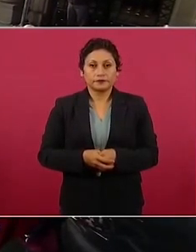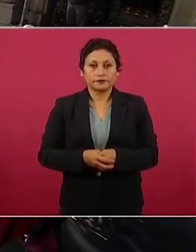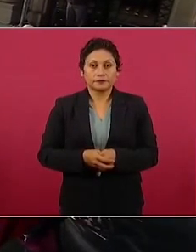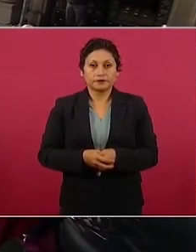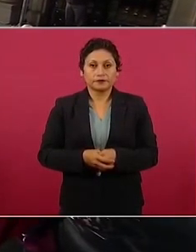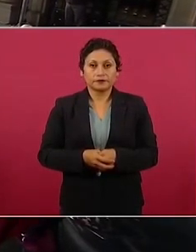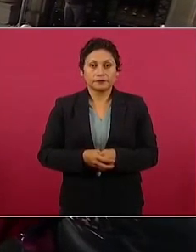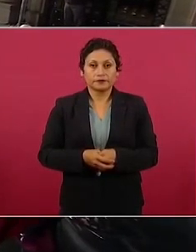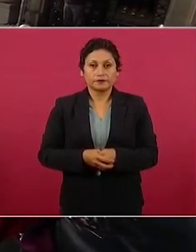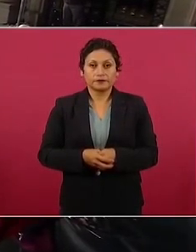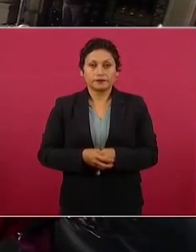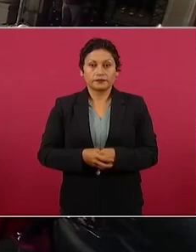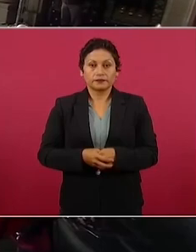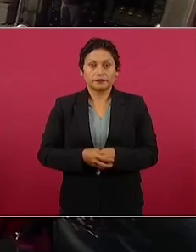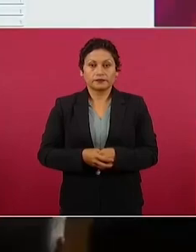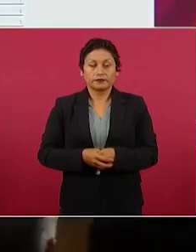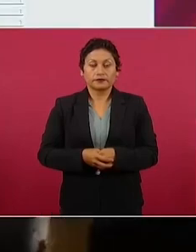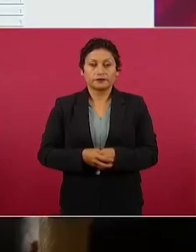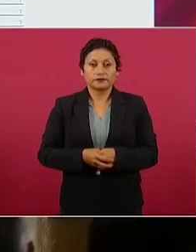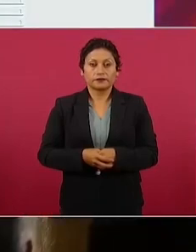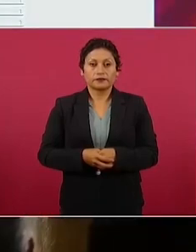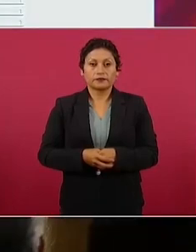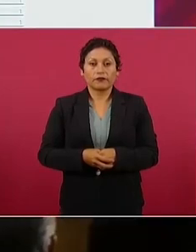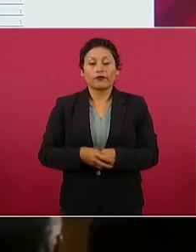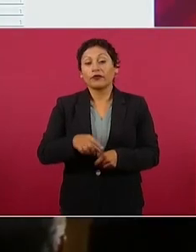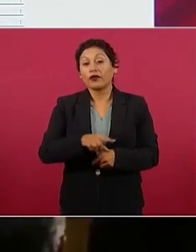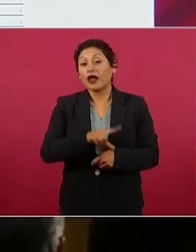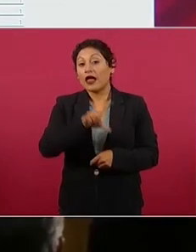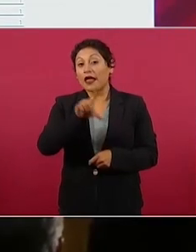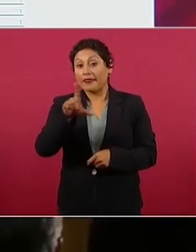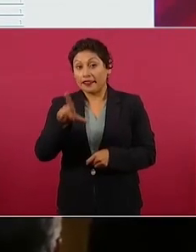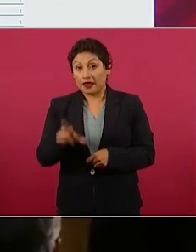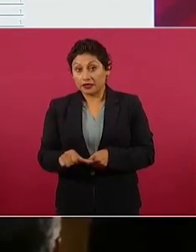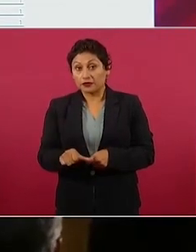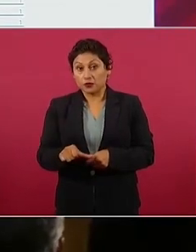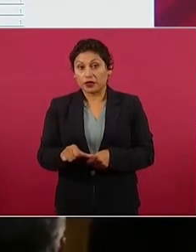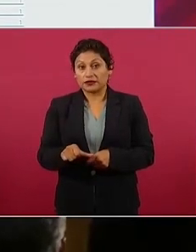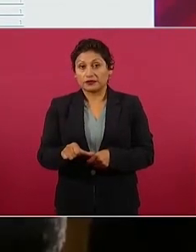se dieron cuenta de que iba en serio